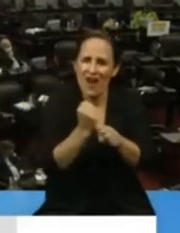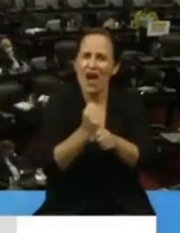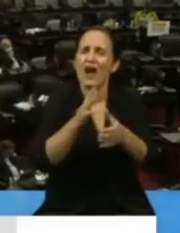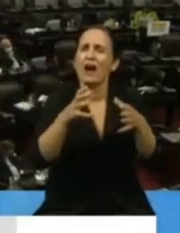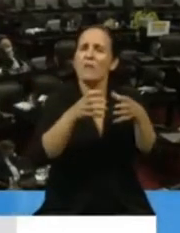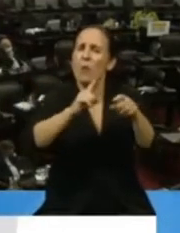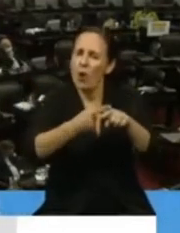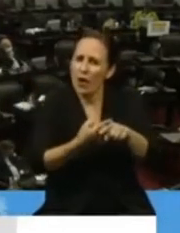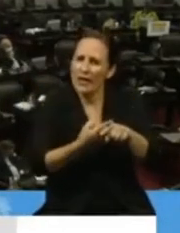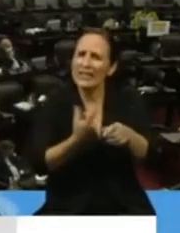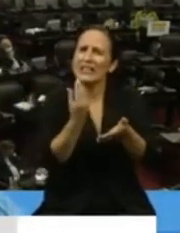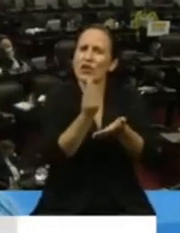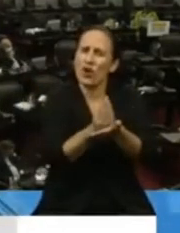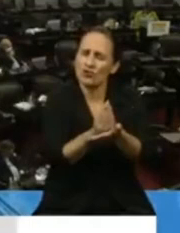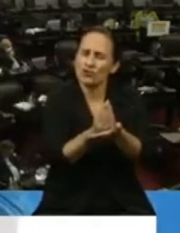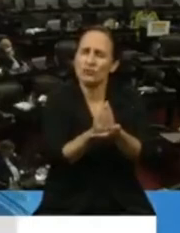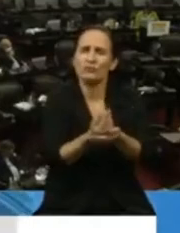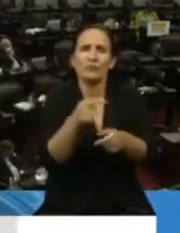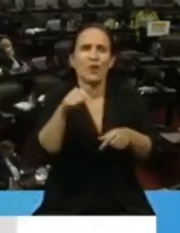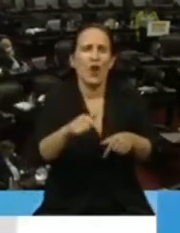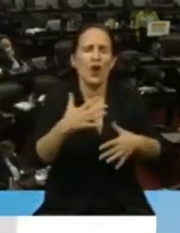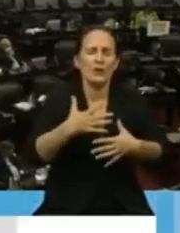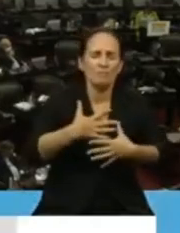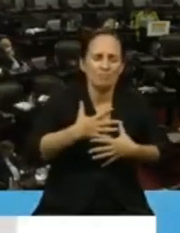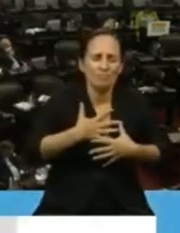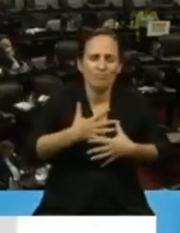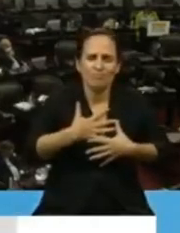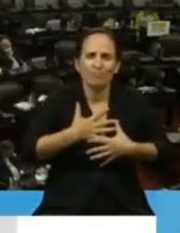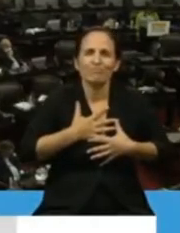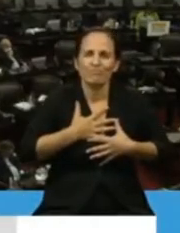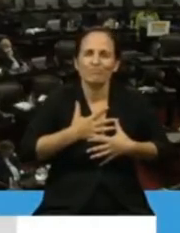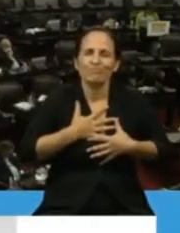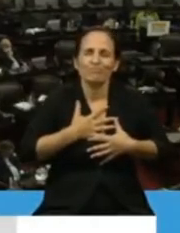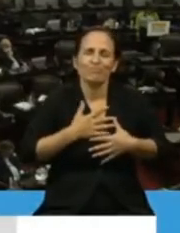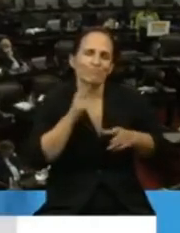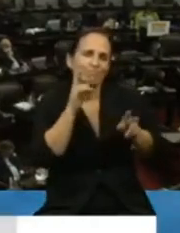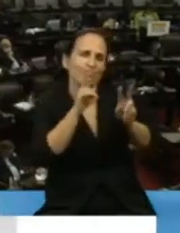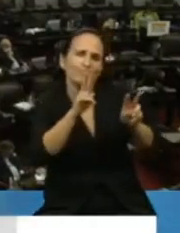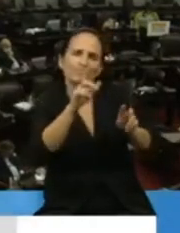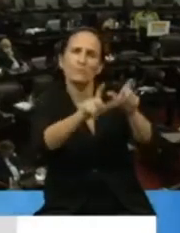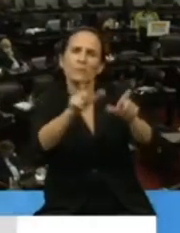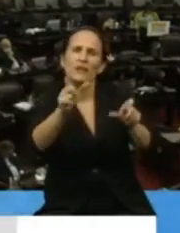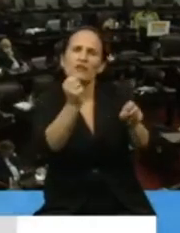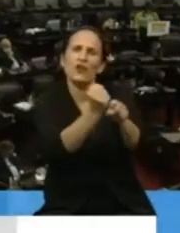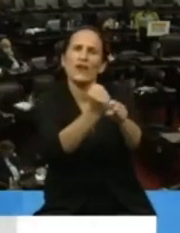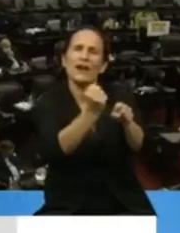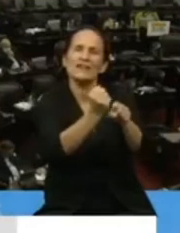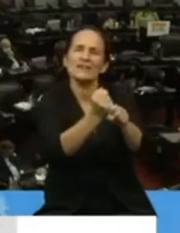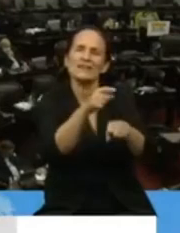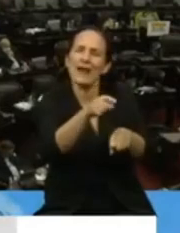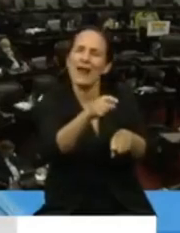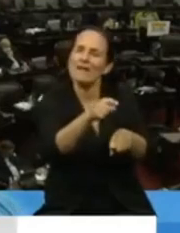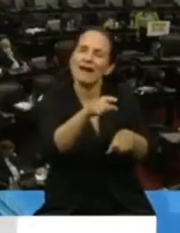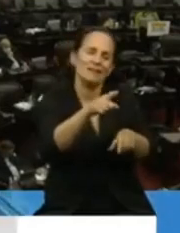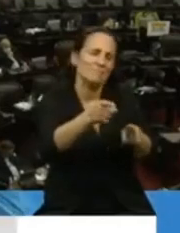y hoy más sensibles que nunca con estos trabajadores que han sido declarados esenciales